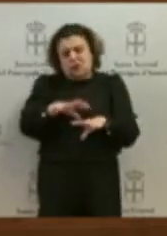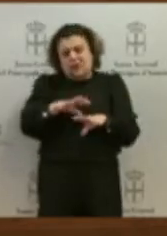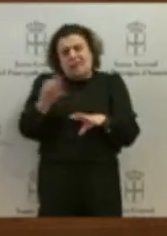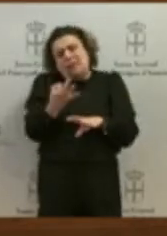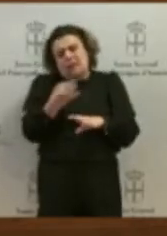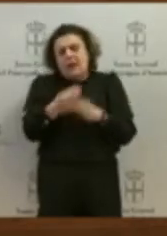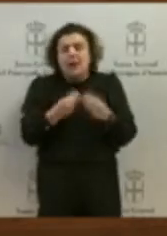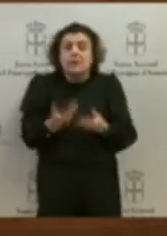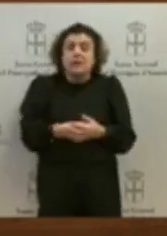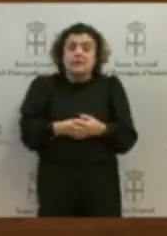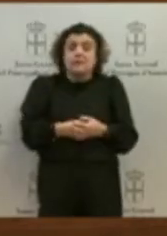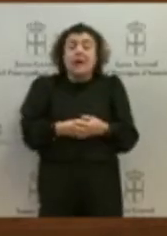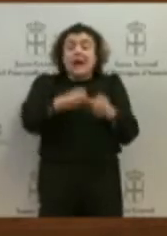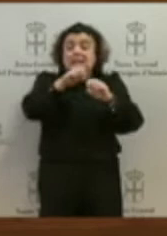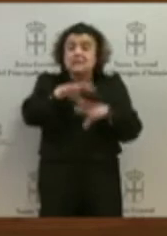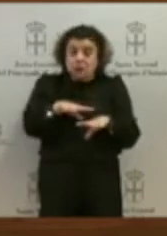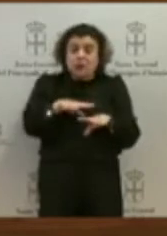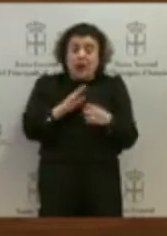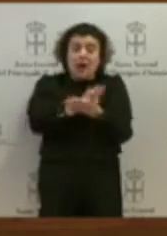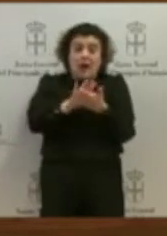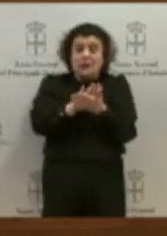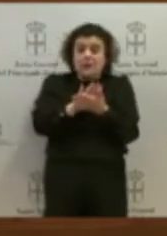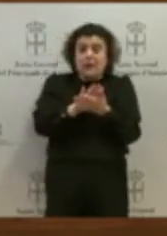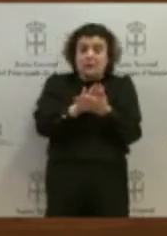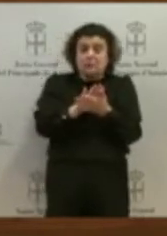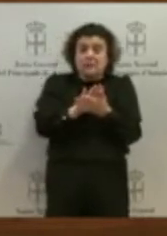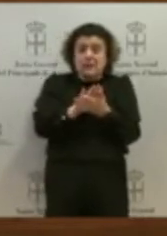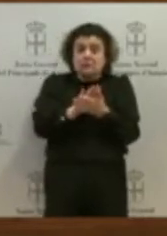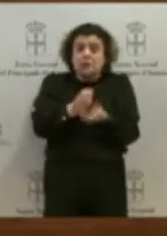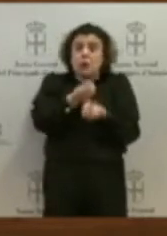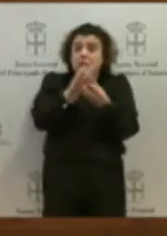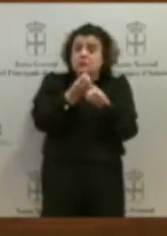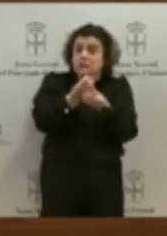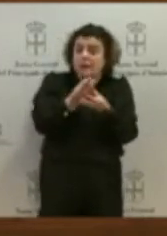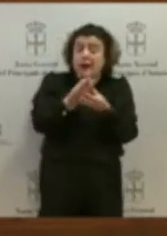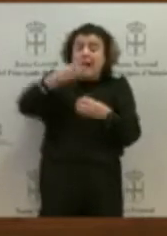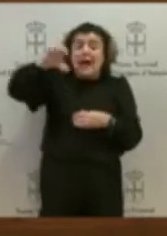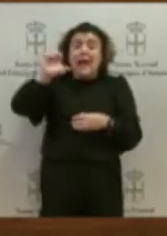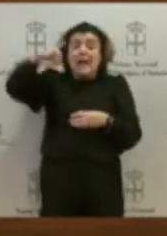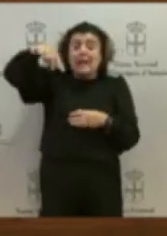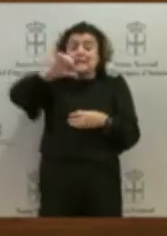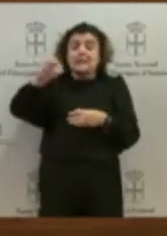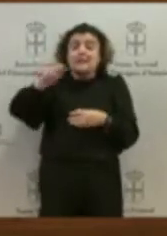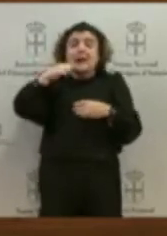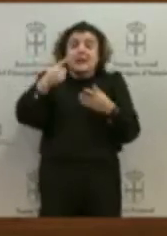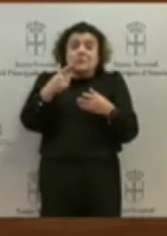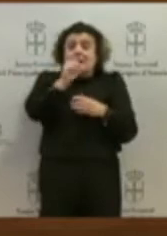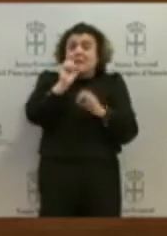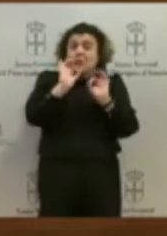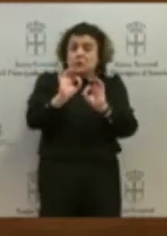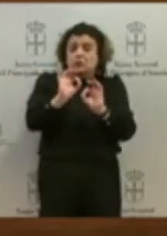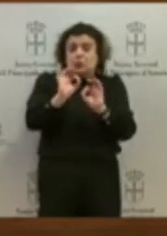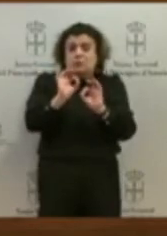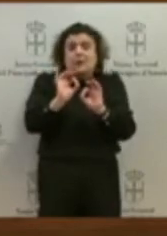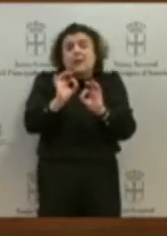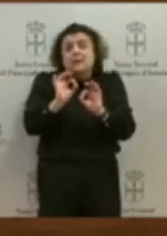que narraba Di Sebra en Mañana Fría, ¿no? Decía, mientras guarda la sorropa, él y abajo y yo aquí tan sola, cuando vuelvas nadaré, nadaré, mientras tanto la